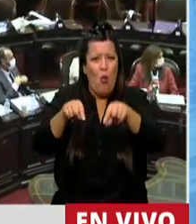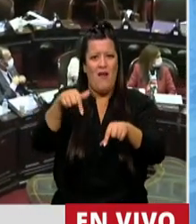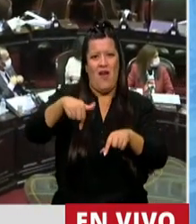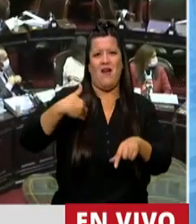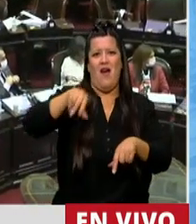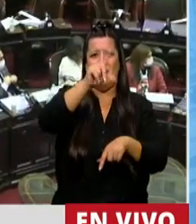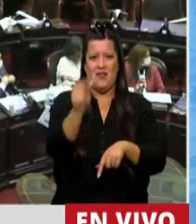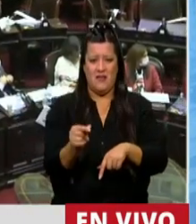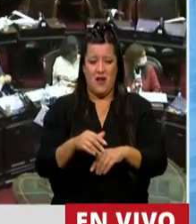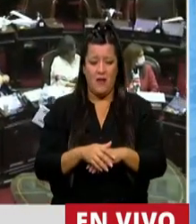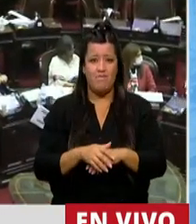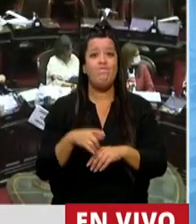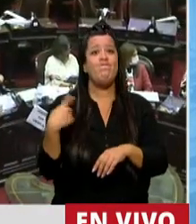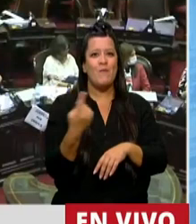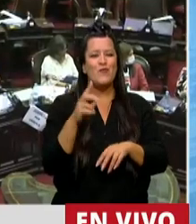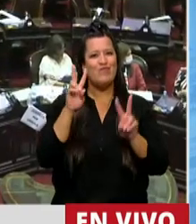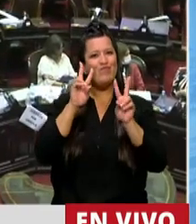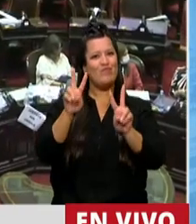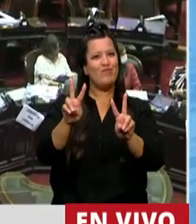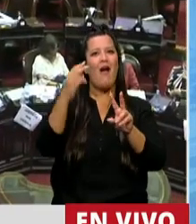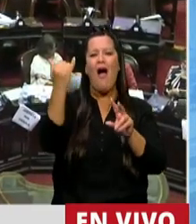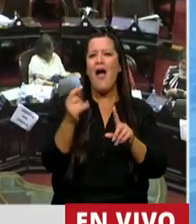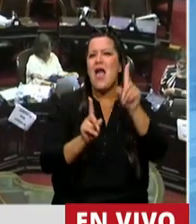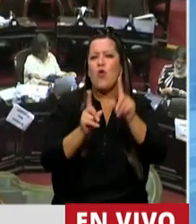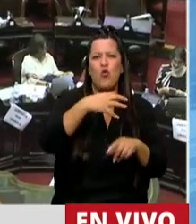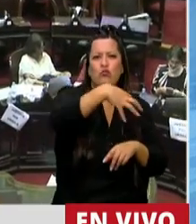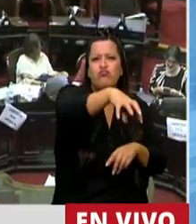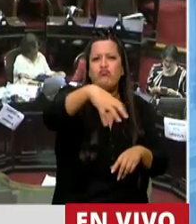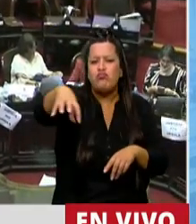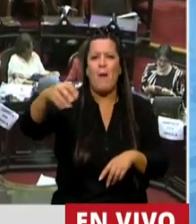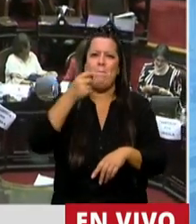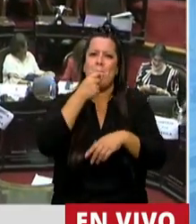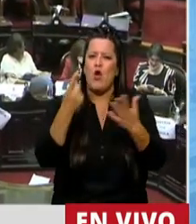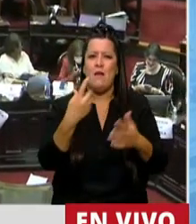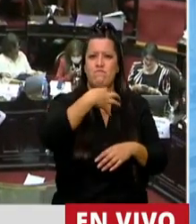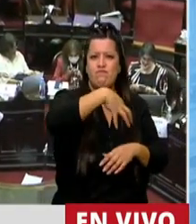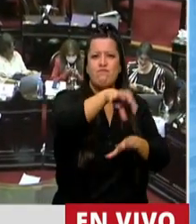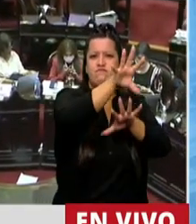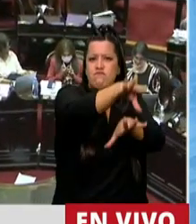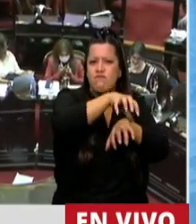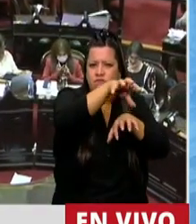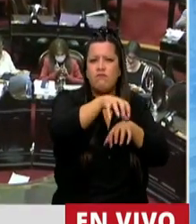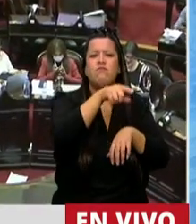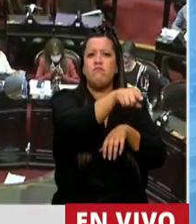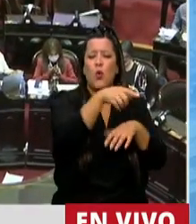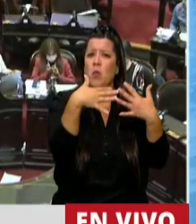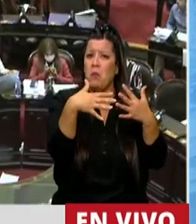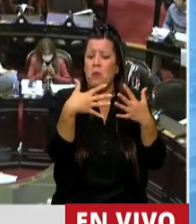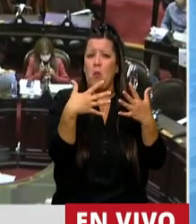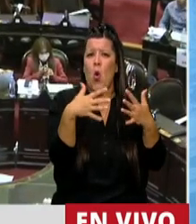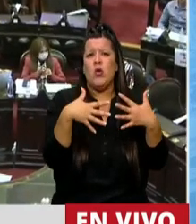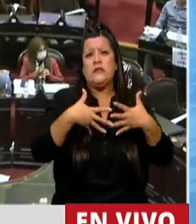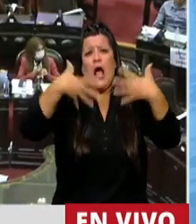Vemos que hay algunos sectores como el sector agropecuario que no sufrió